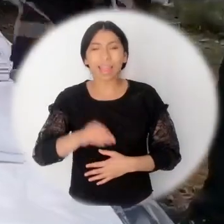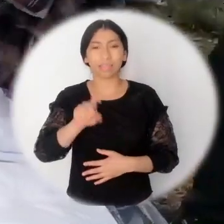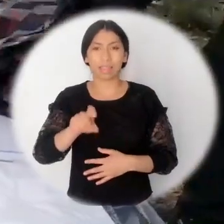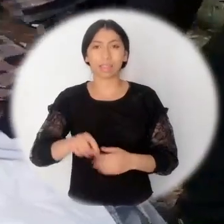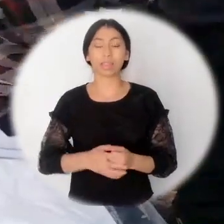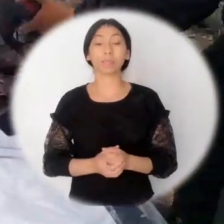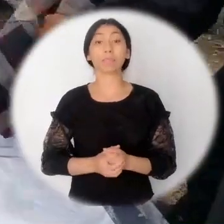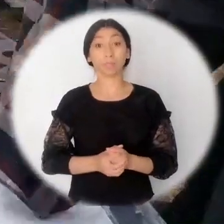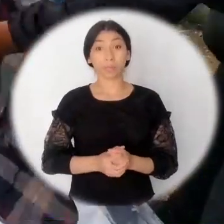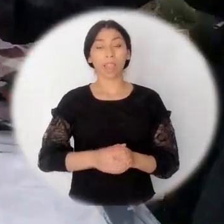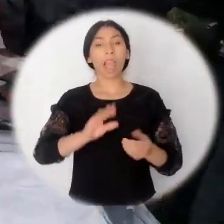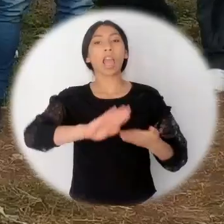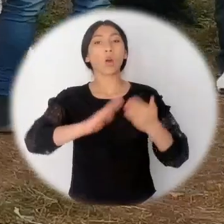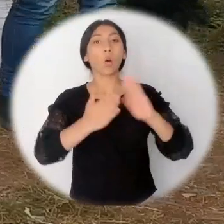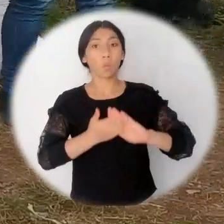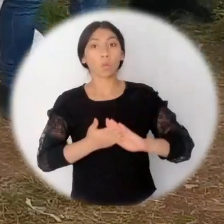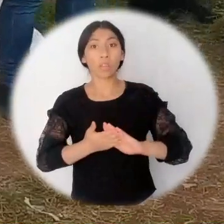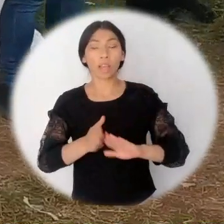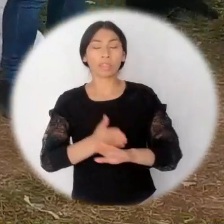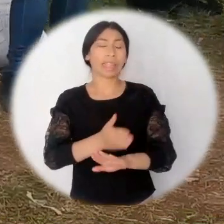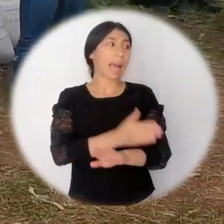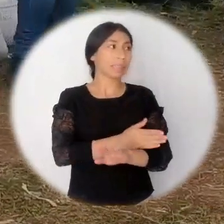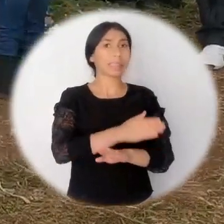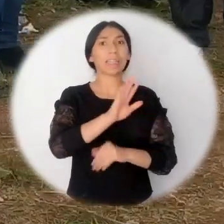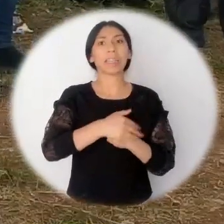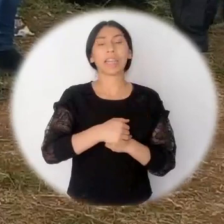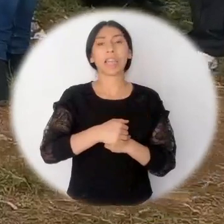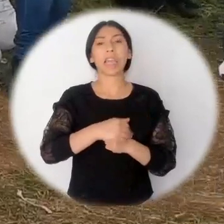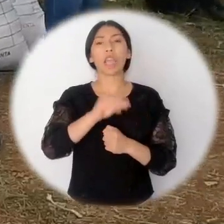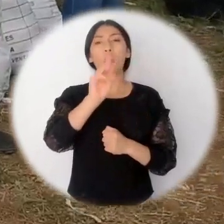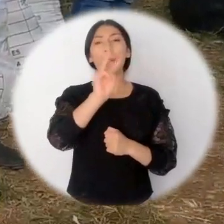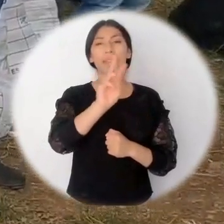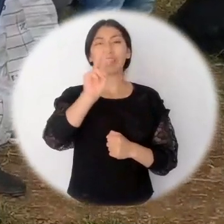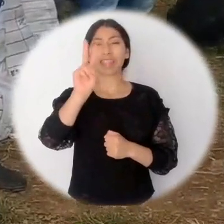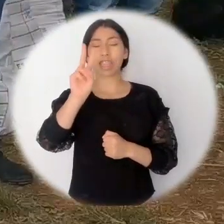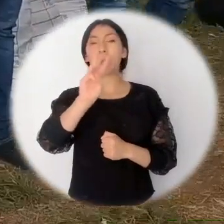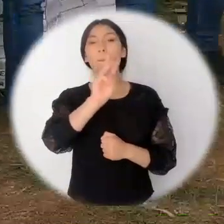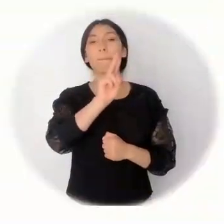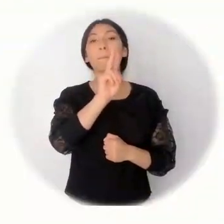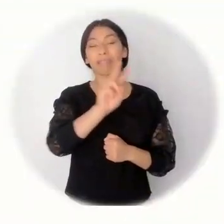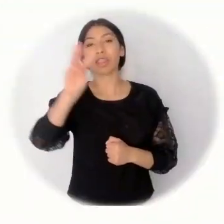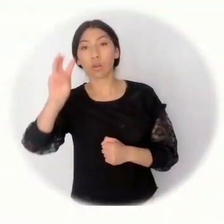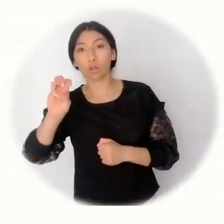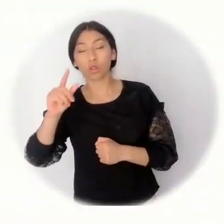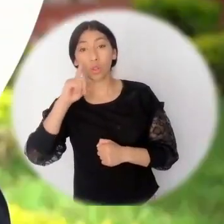Estas familias Aguá salieron de Ñambi Piedra Verde después de los hechos violentos presentados el pasado 28 de julio.